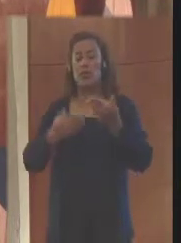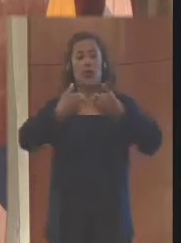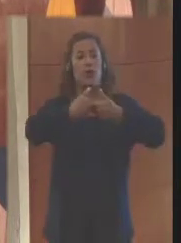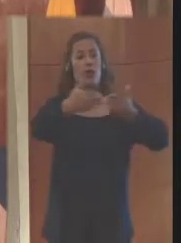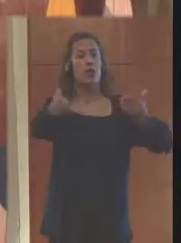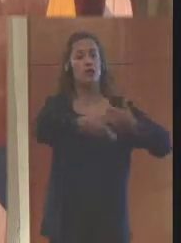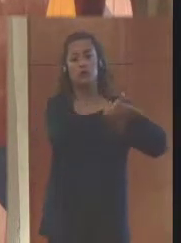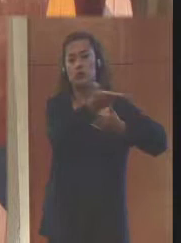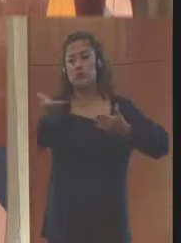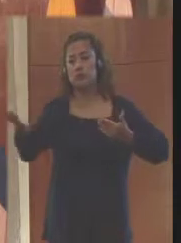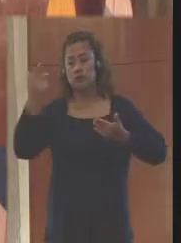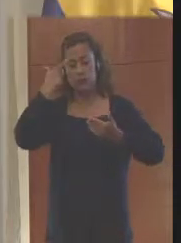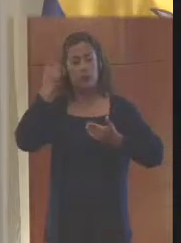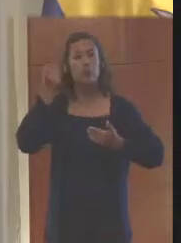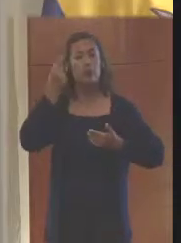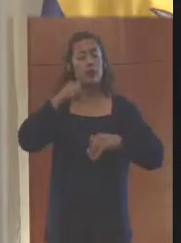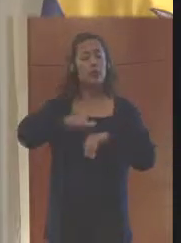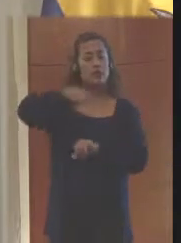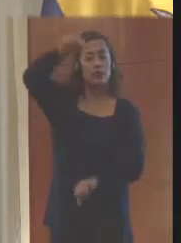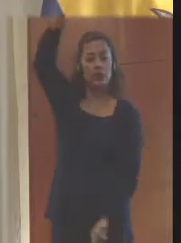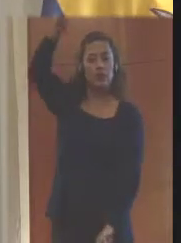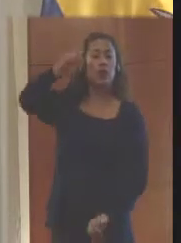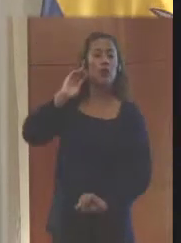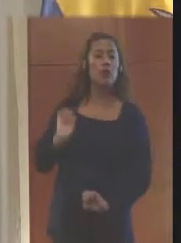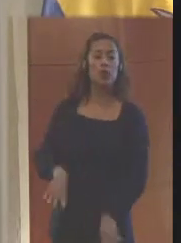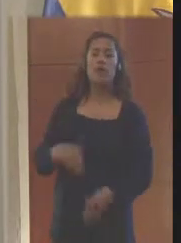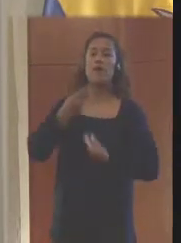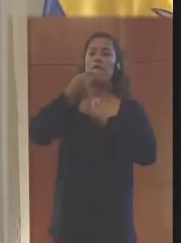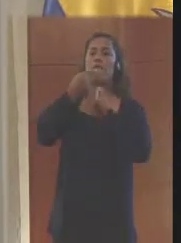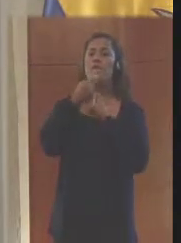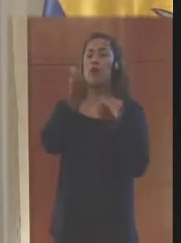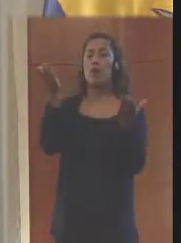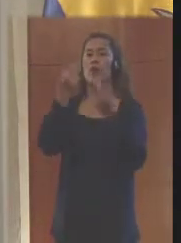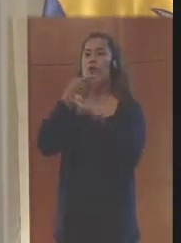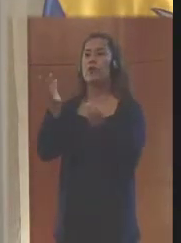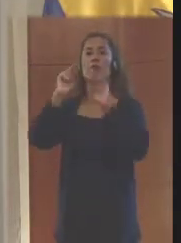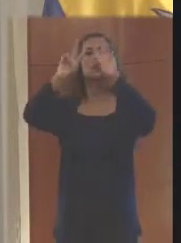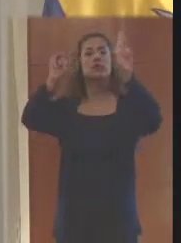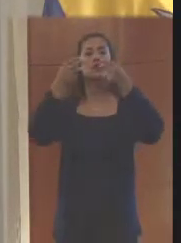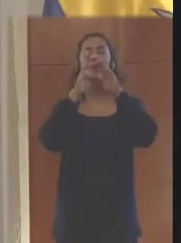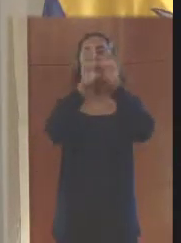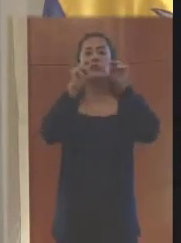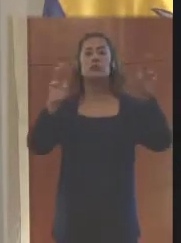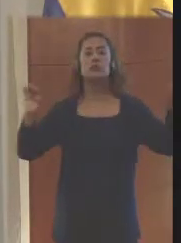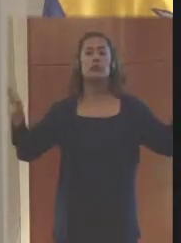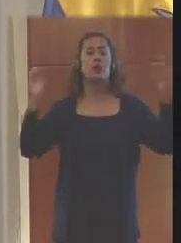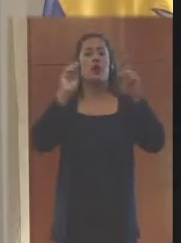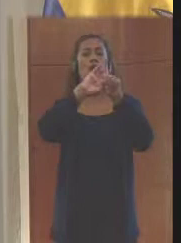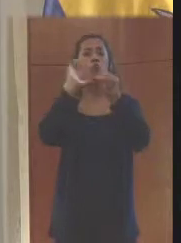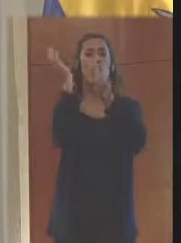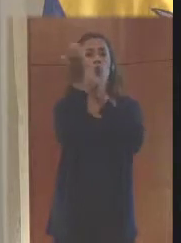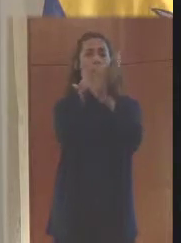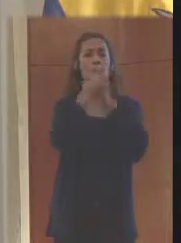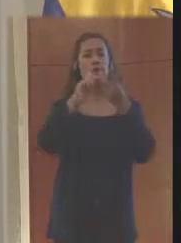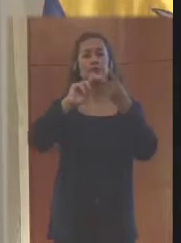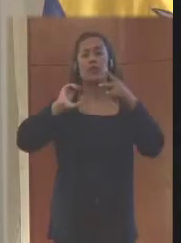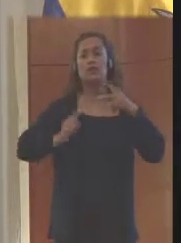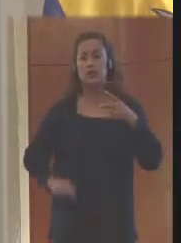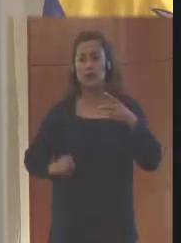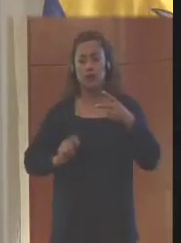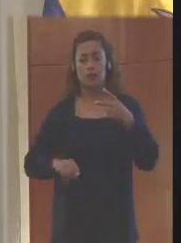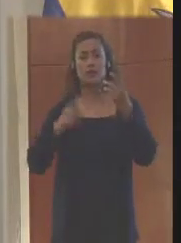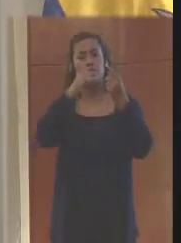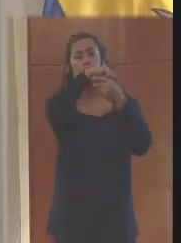la comunidad abiertamente manifieste sus preocupaciones en el tema ambiental, en el tema de seguridad y salud. Todo